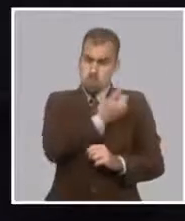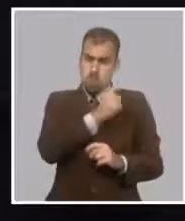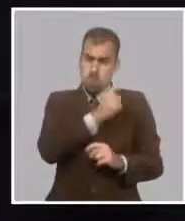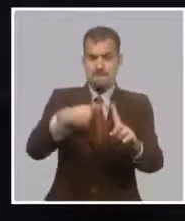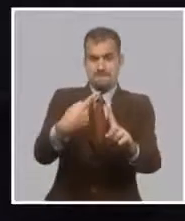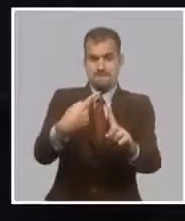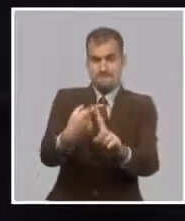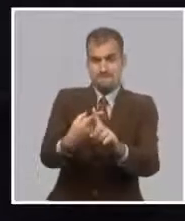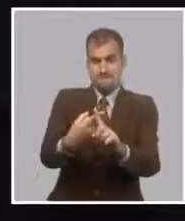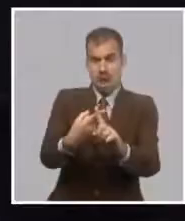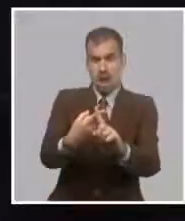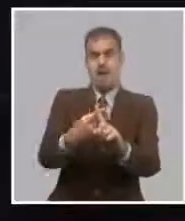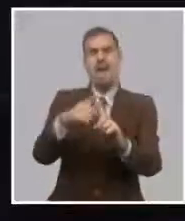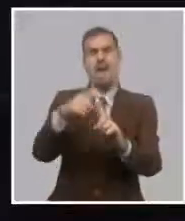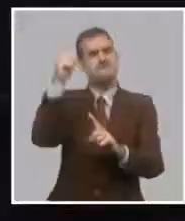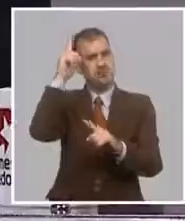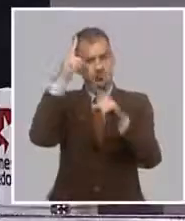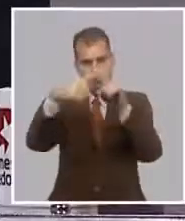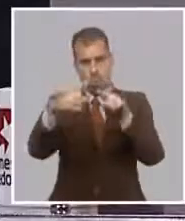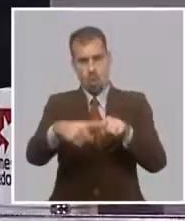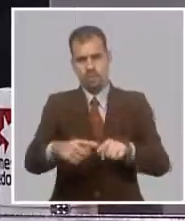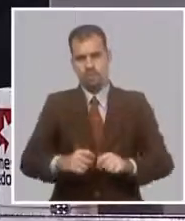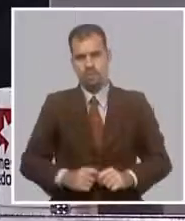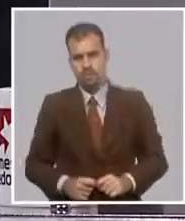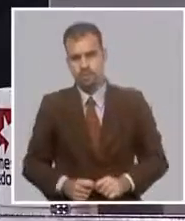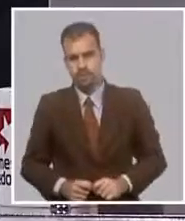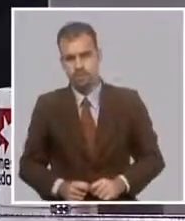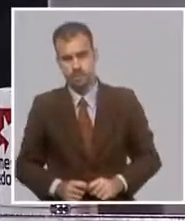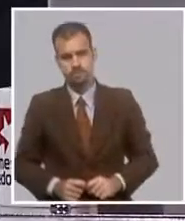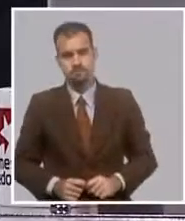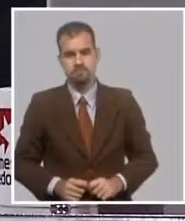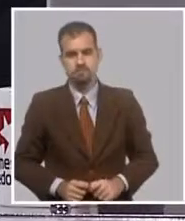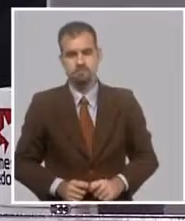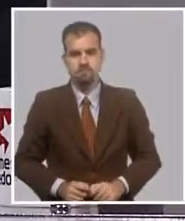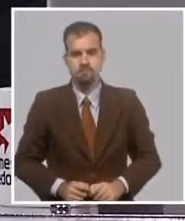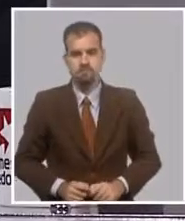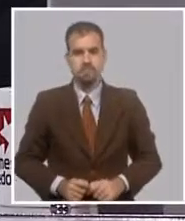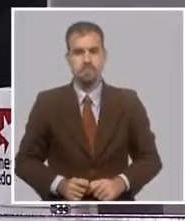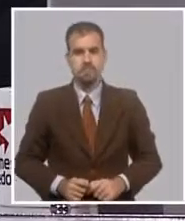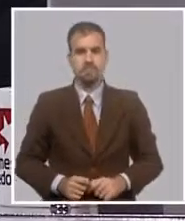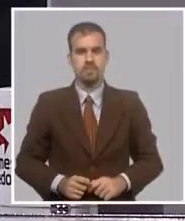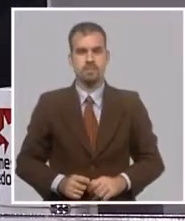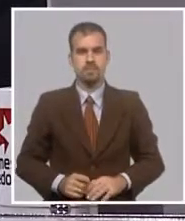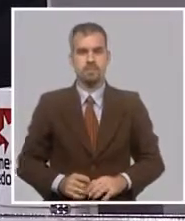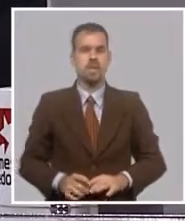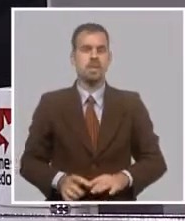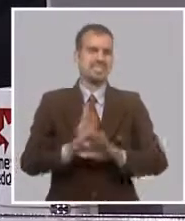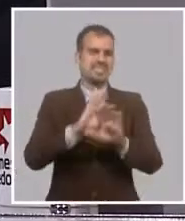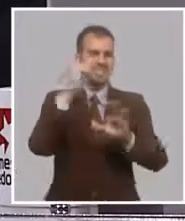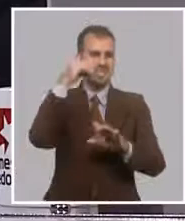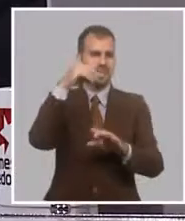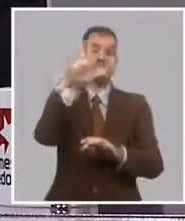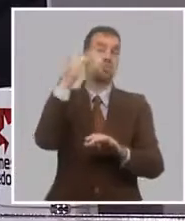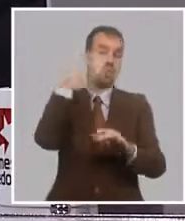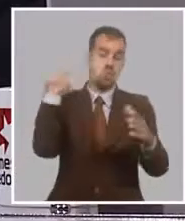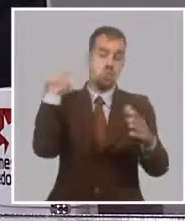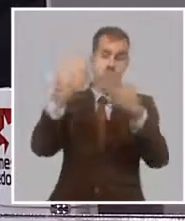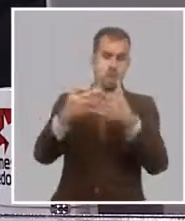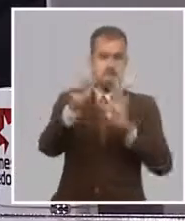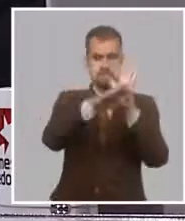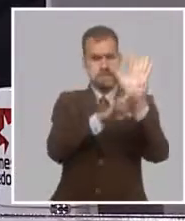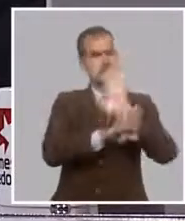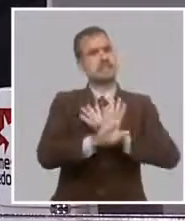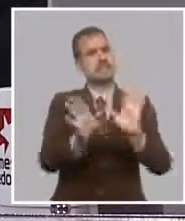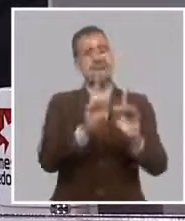Exactamente. Ahora, los usufructuarios, y eso también es una medida que estaba desde hace cinco años, que se inician en las labores